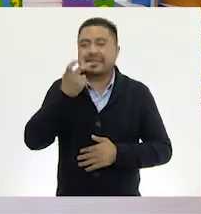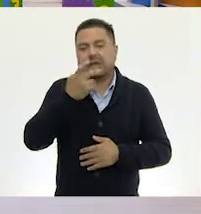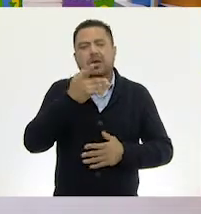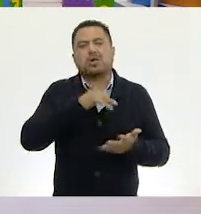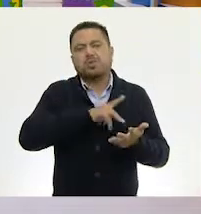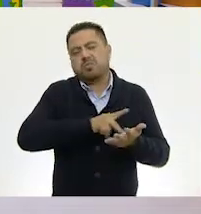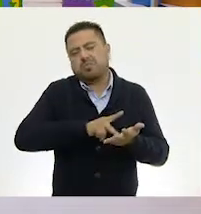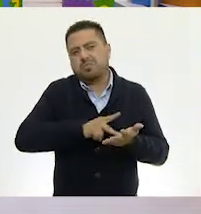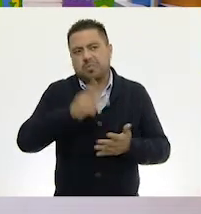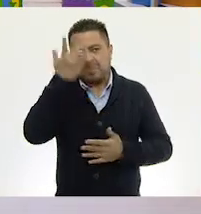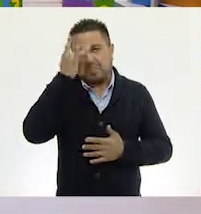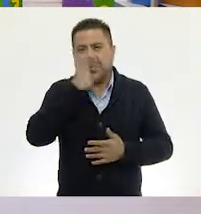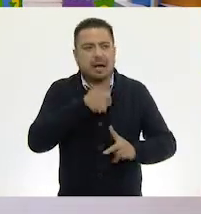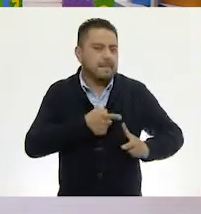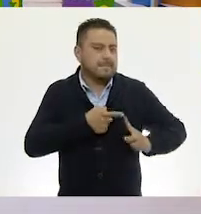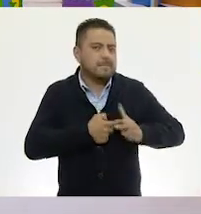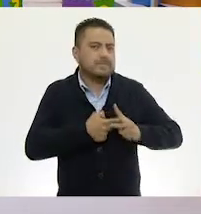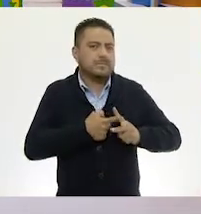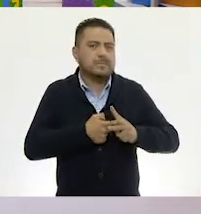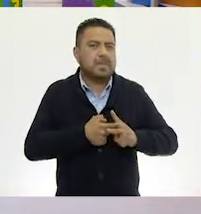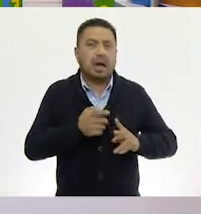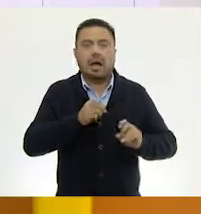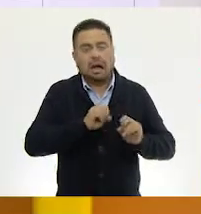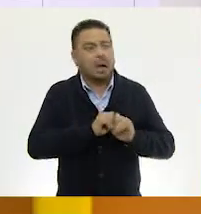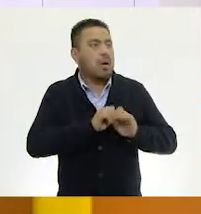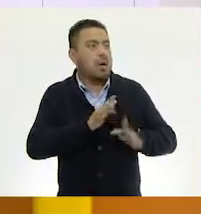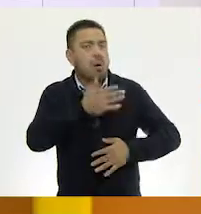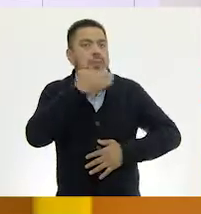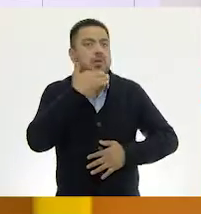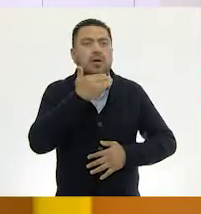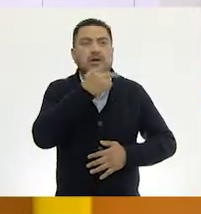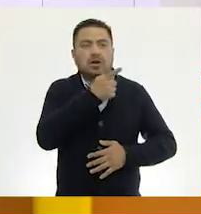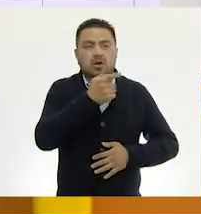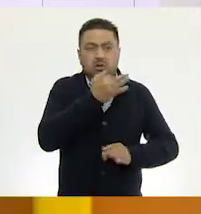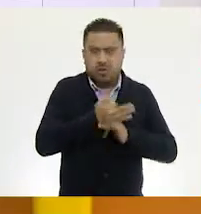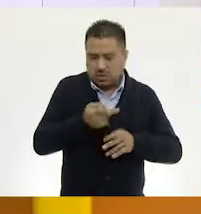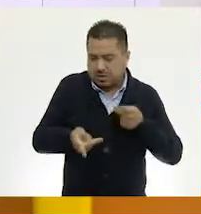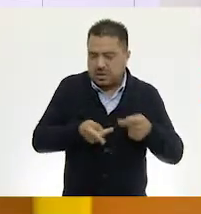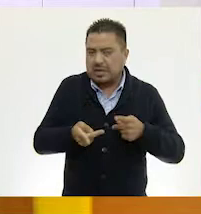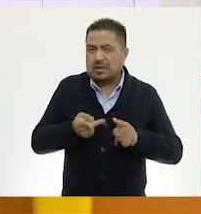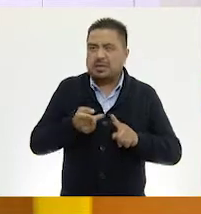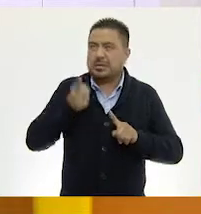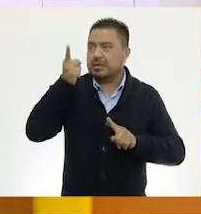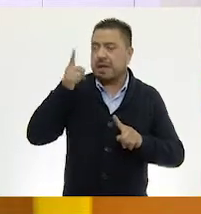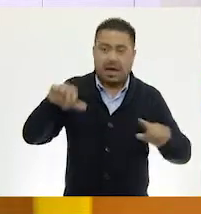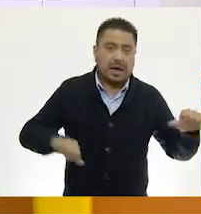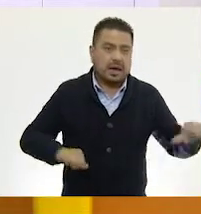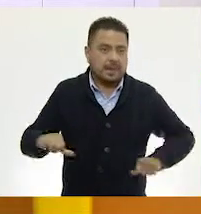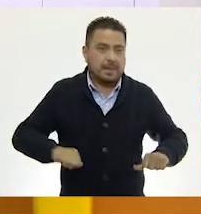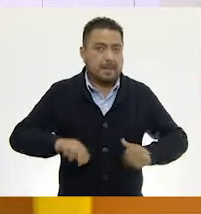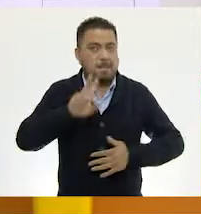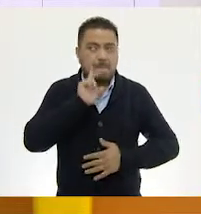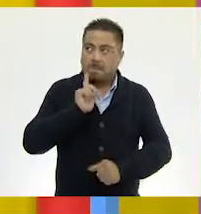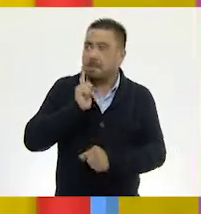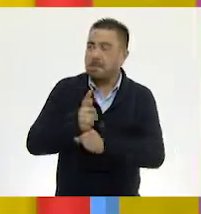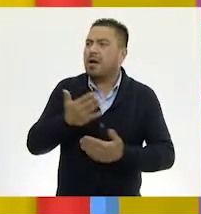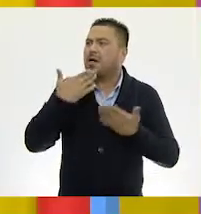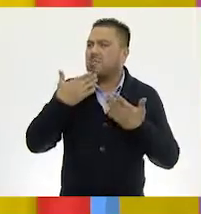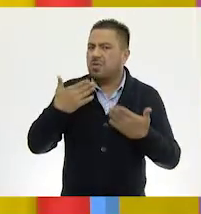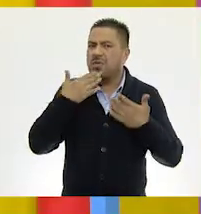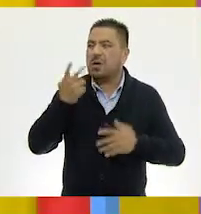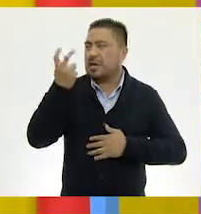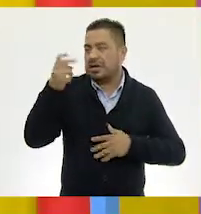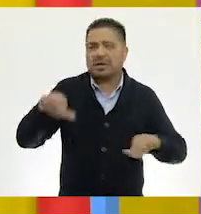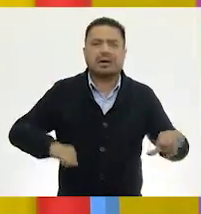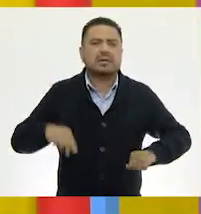pluma mágica de las matemáticas. Las matemáticas. Nos ayudó muchísimo y nos preparó la siguiente actividad. ¡Ah, muy bien! Muy